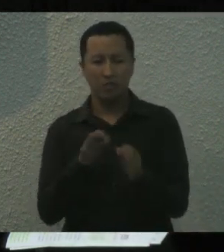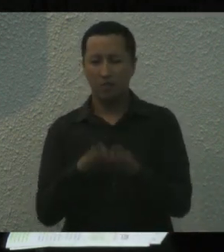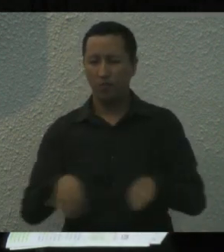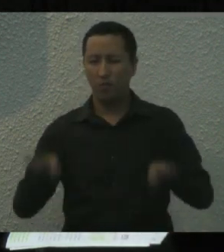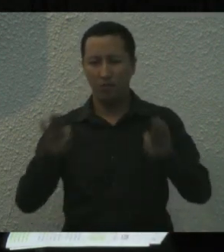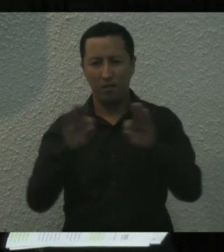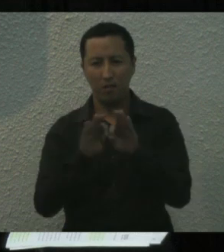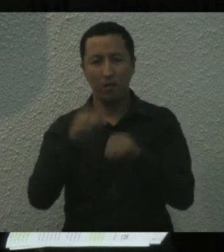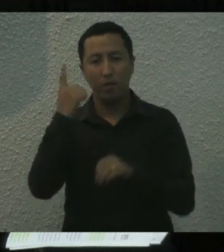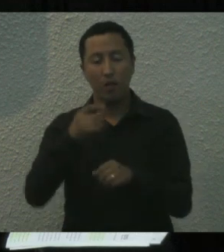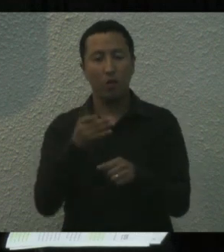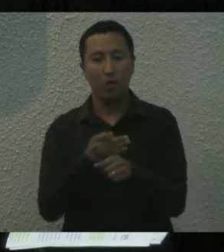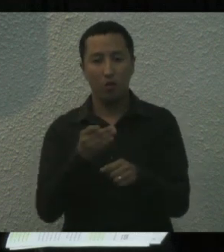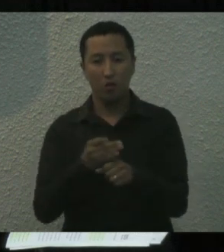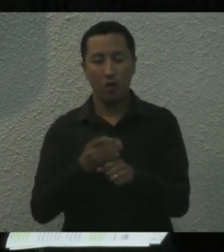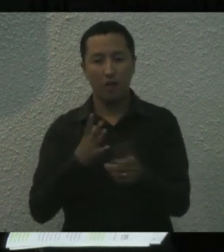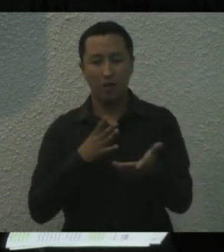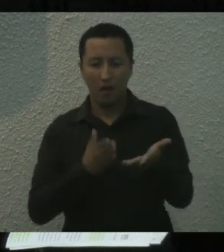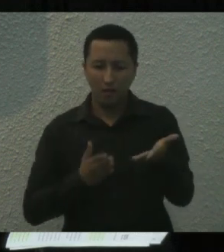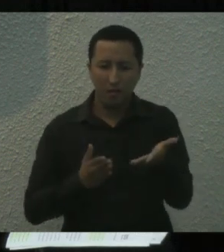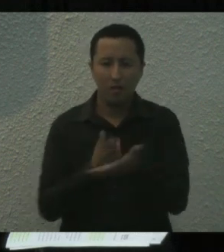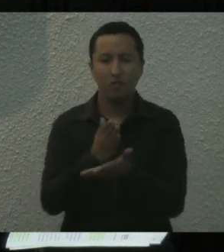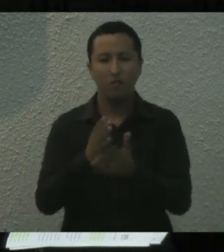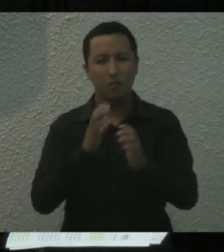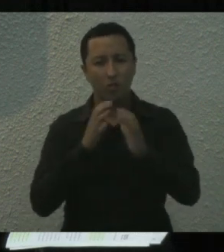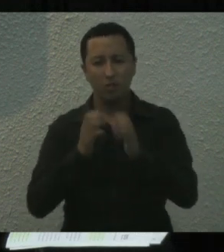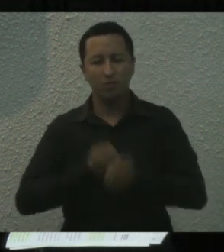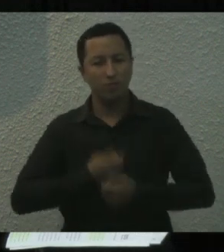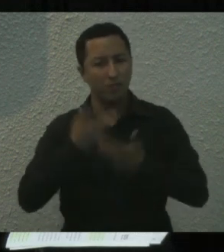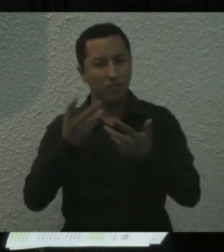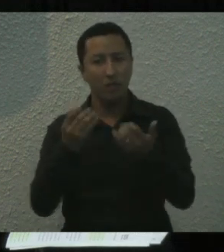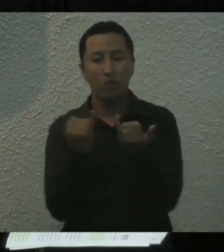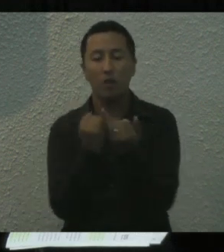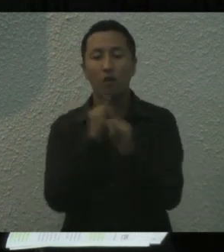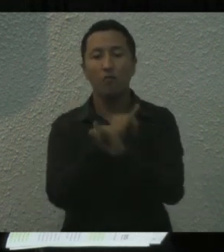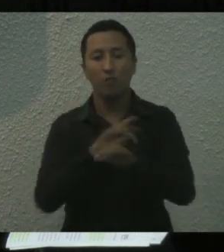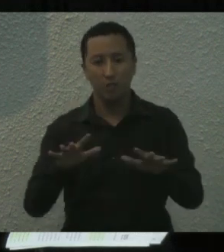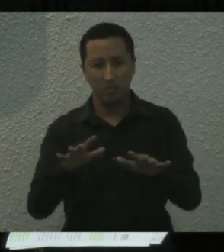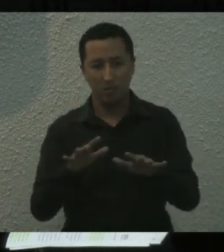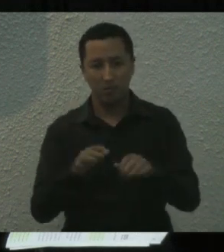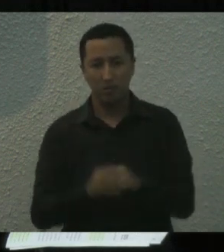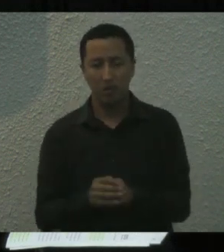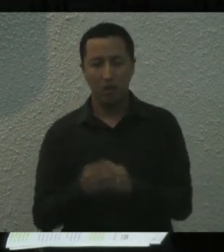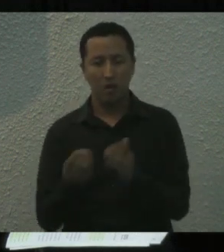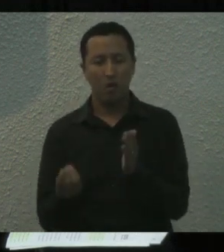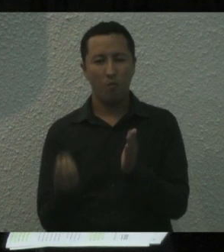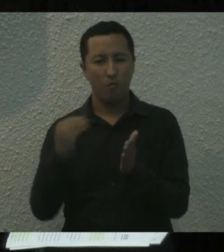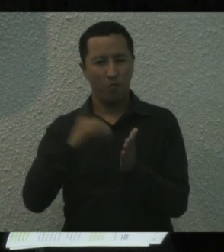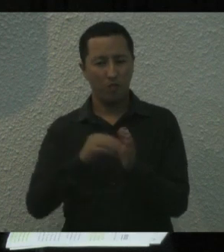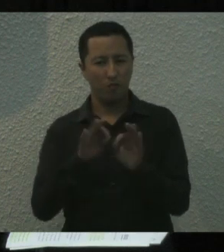importancia que esta legislatura de acceso y sobre todo un punto clave